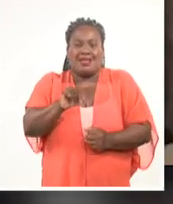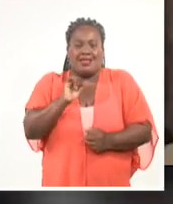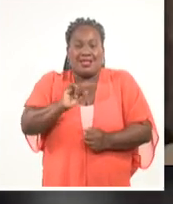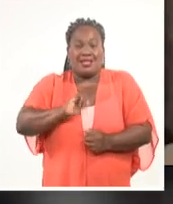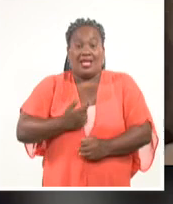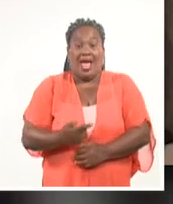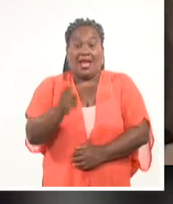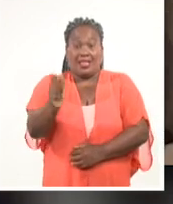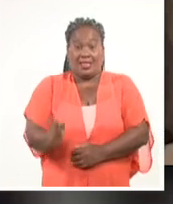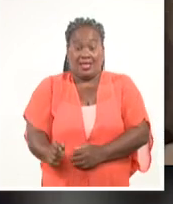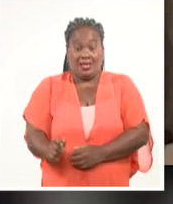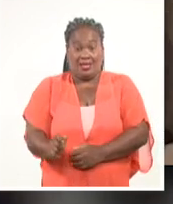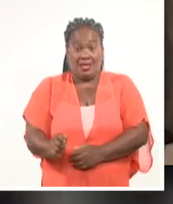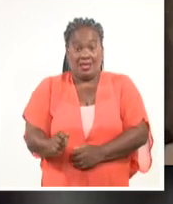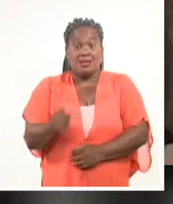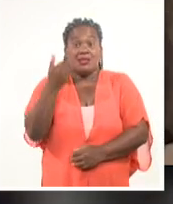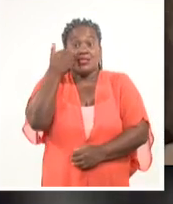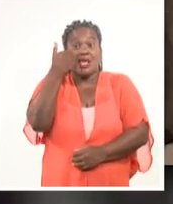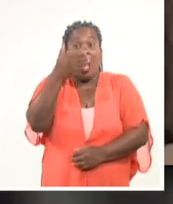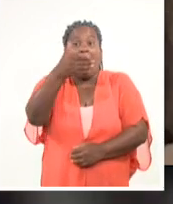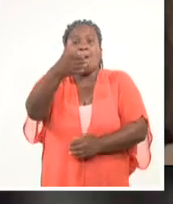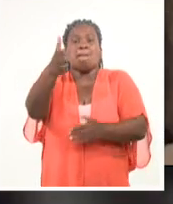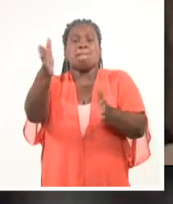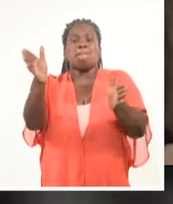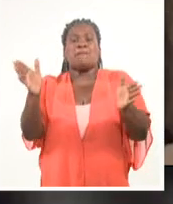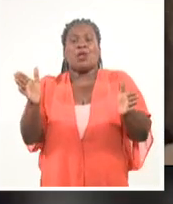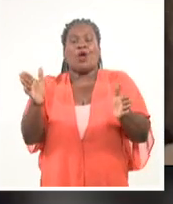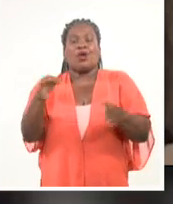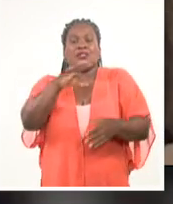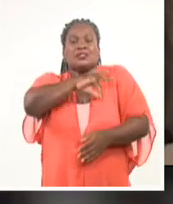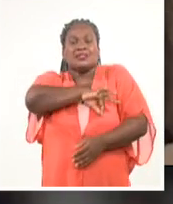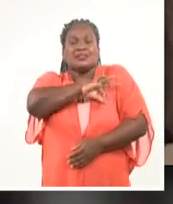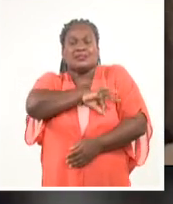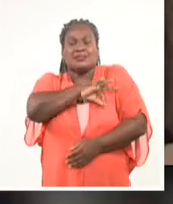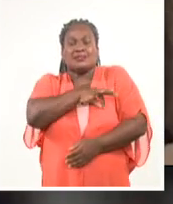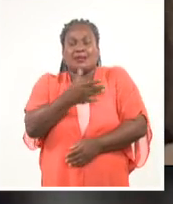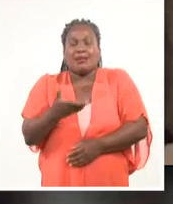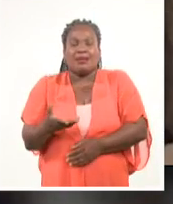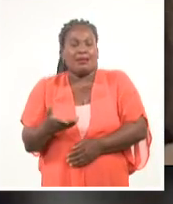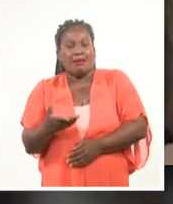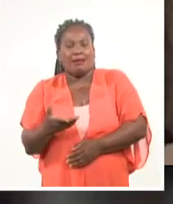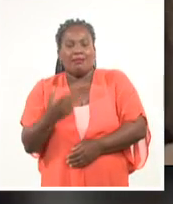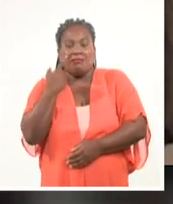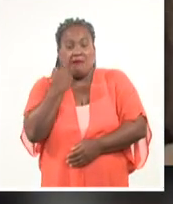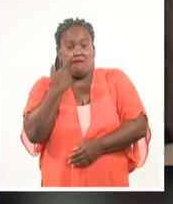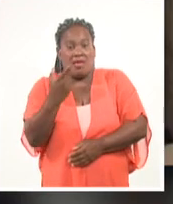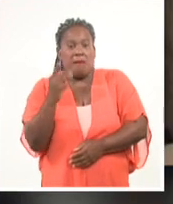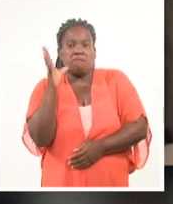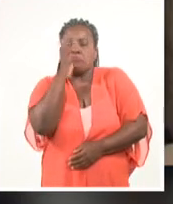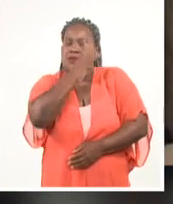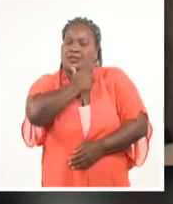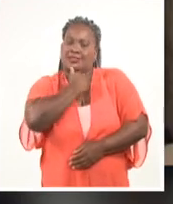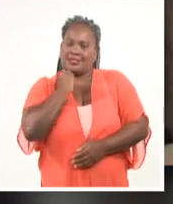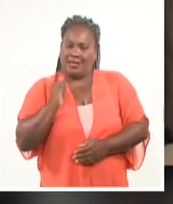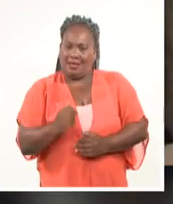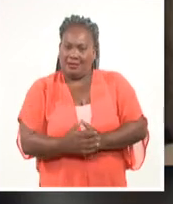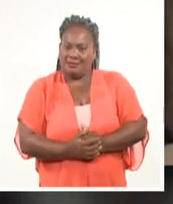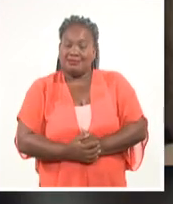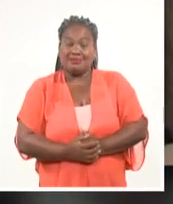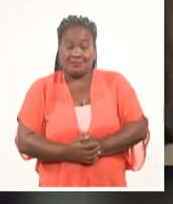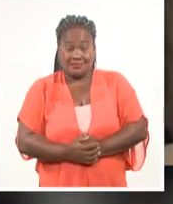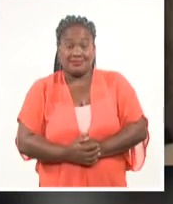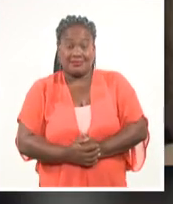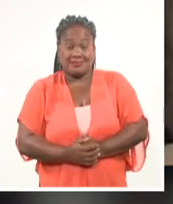más amplio de sentir la belleza, el encanto,